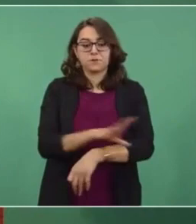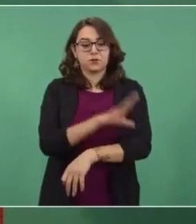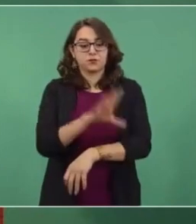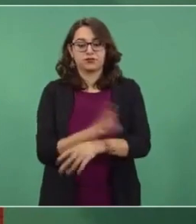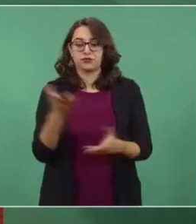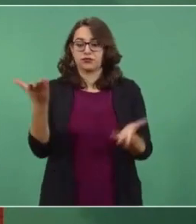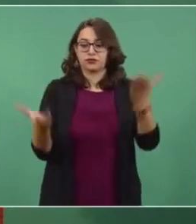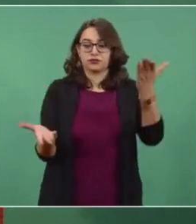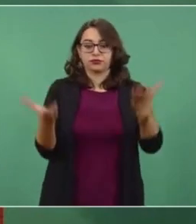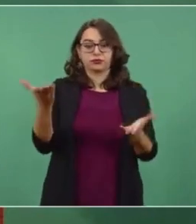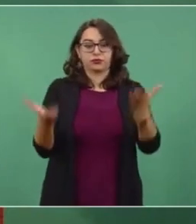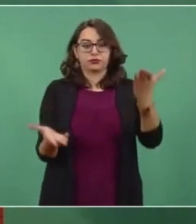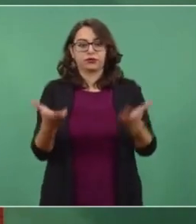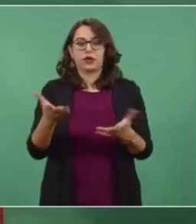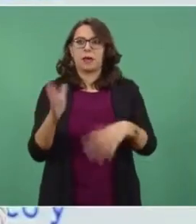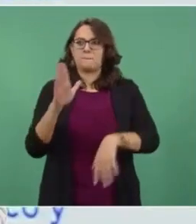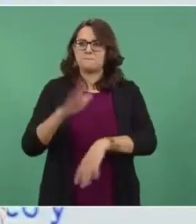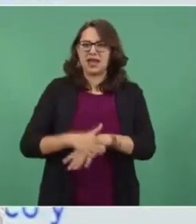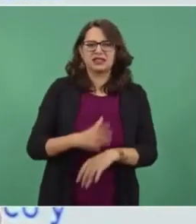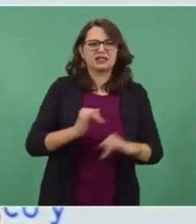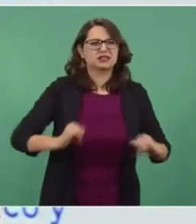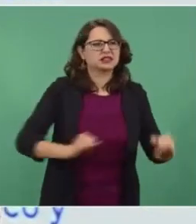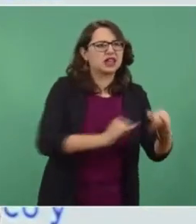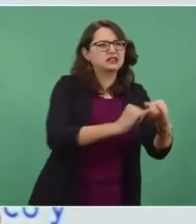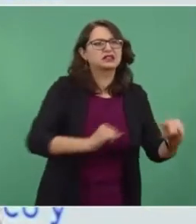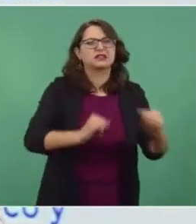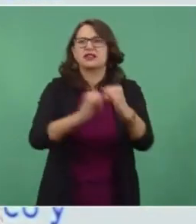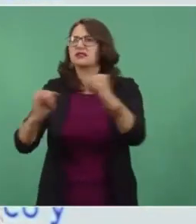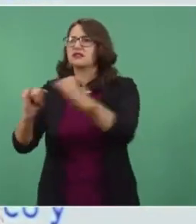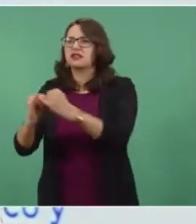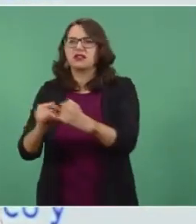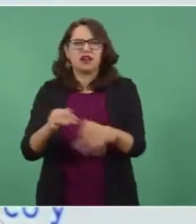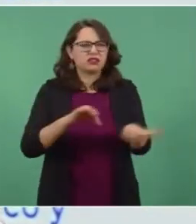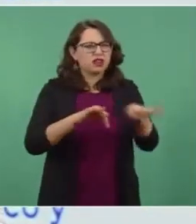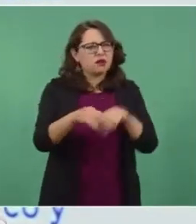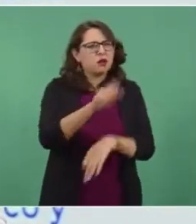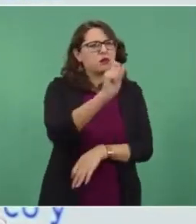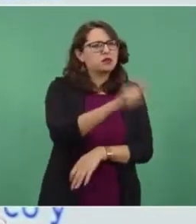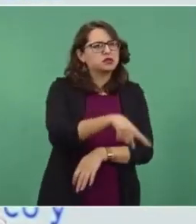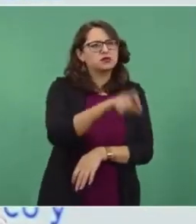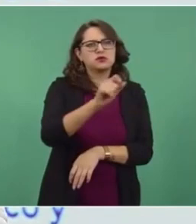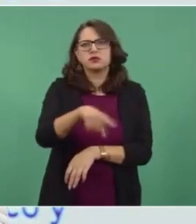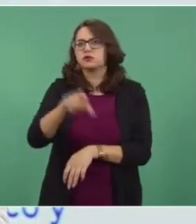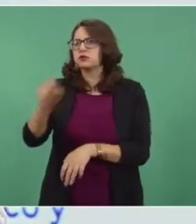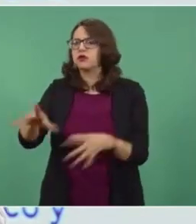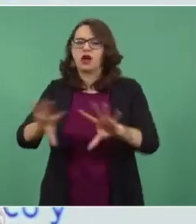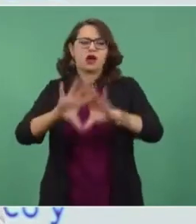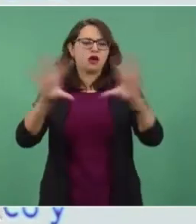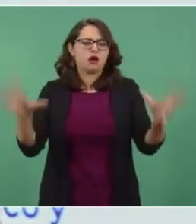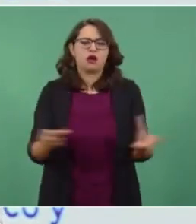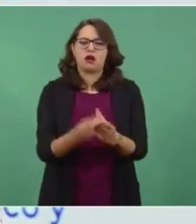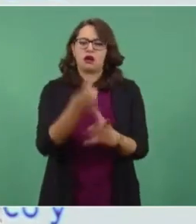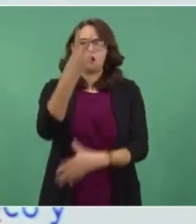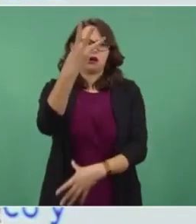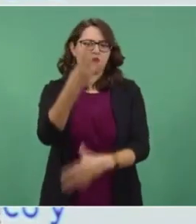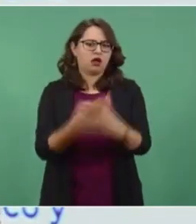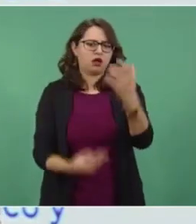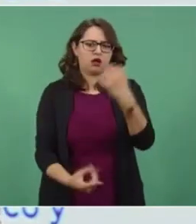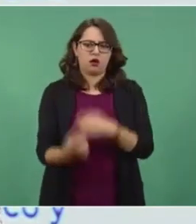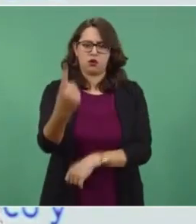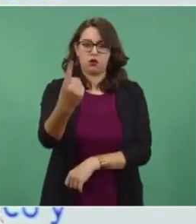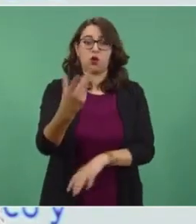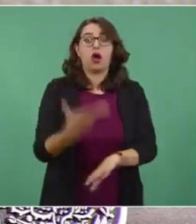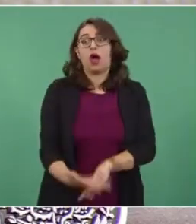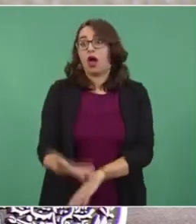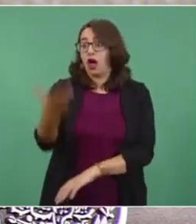exceso de burocracia. En el 2013 estos órganos reguladores estaban dentro de la Secretaría de